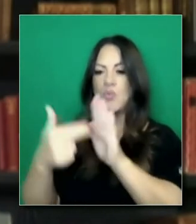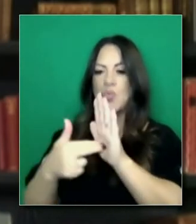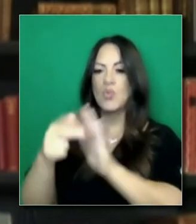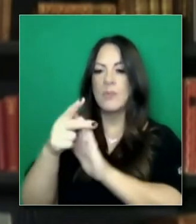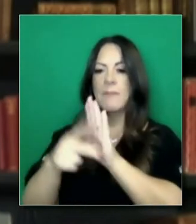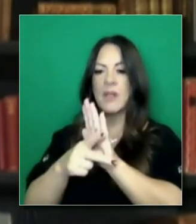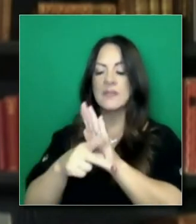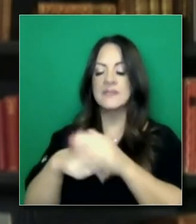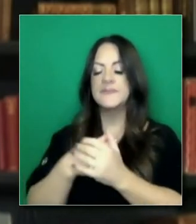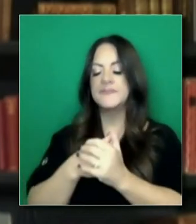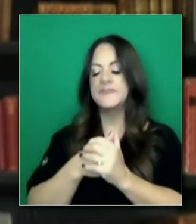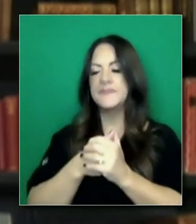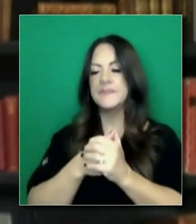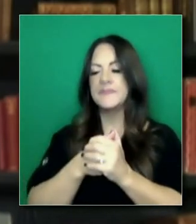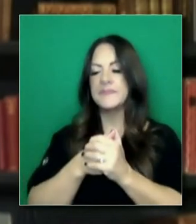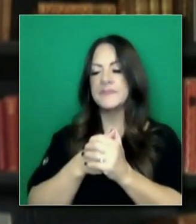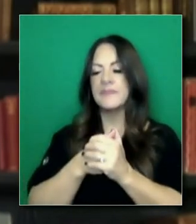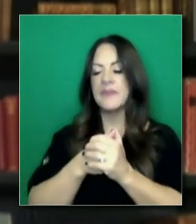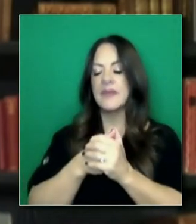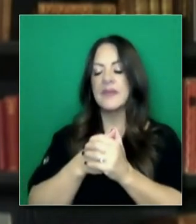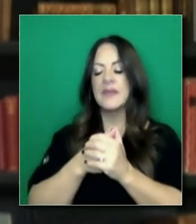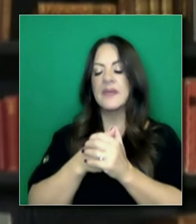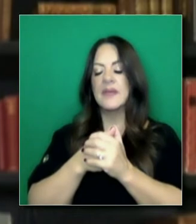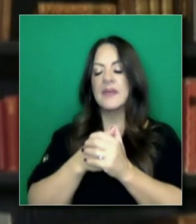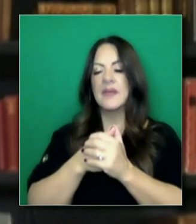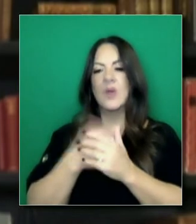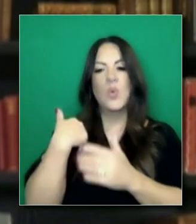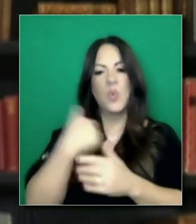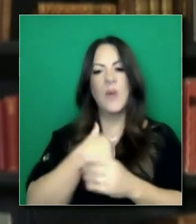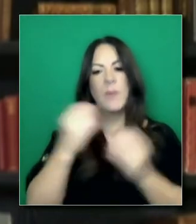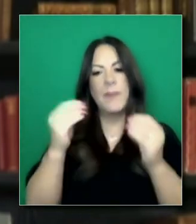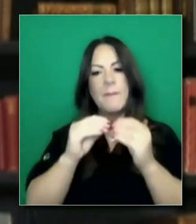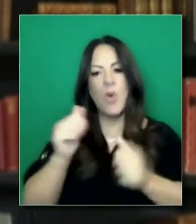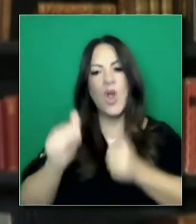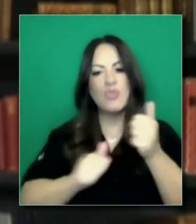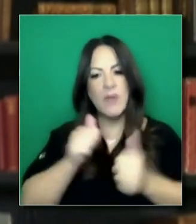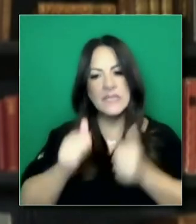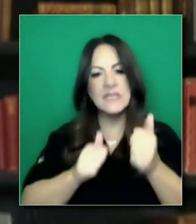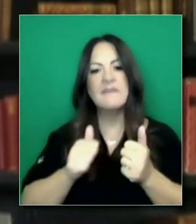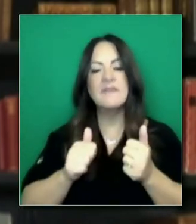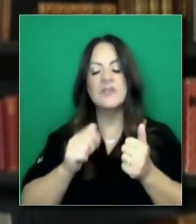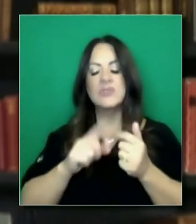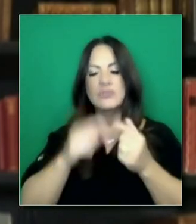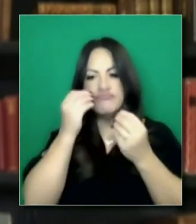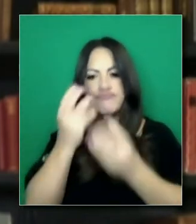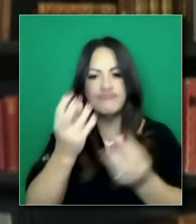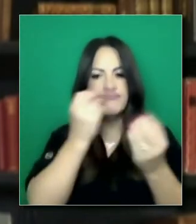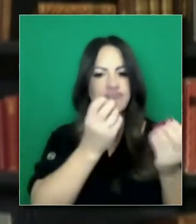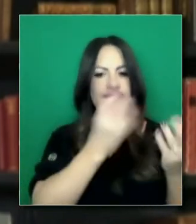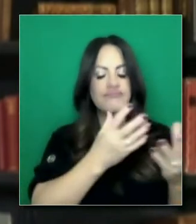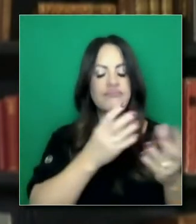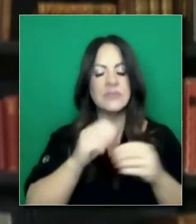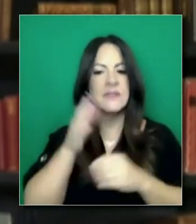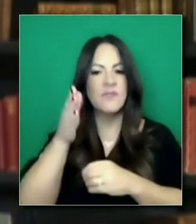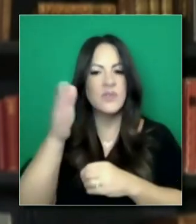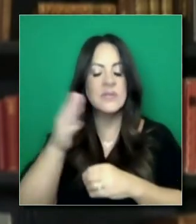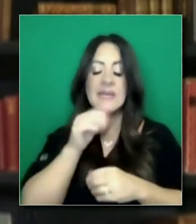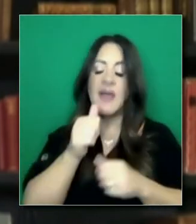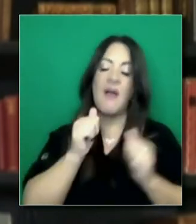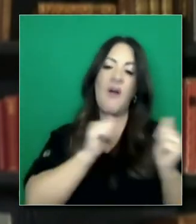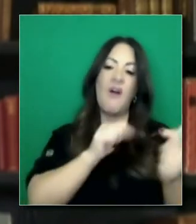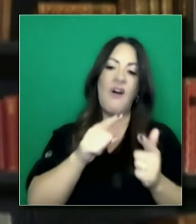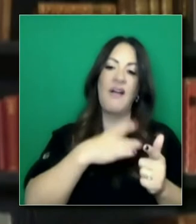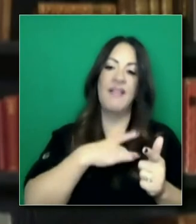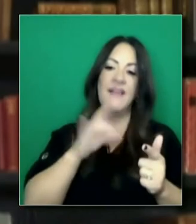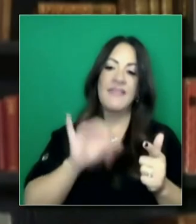en cuanto a su pregunta. Y pues seremos más agresivos aún en cuanto al futuro. No a todo el mundo le